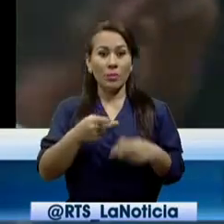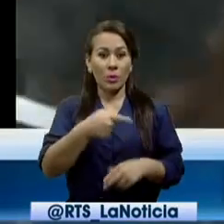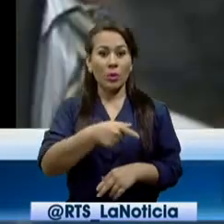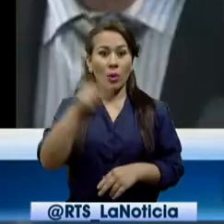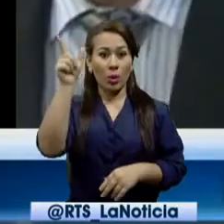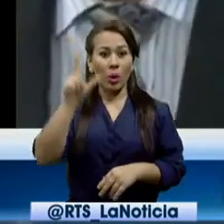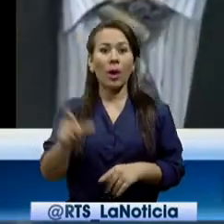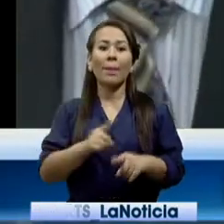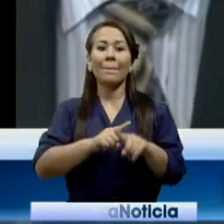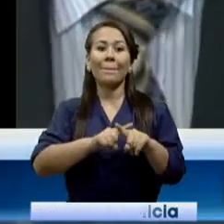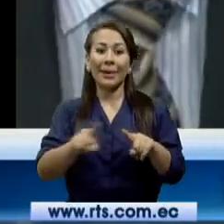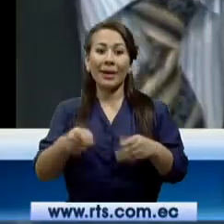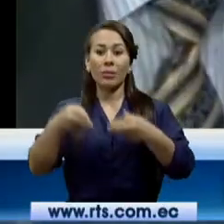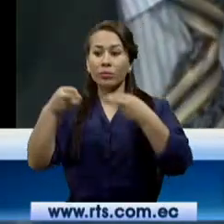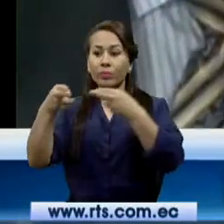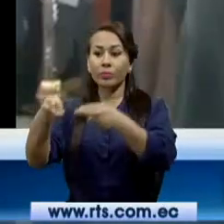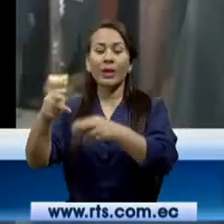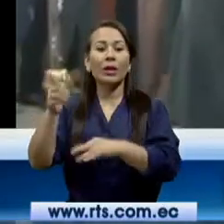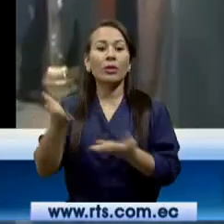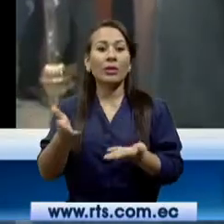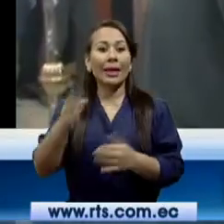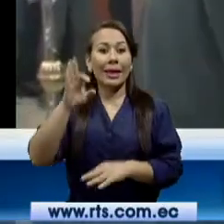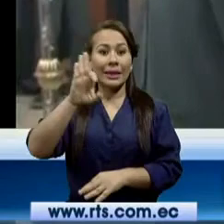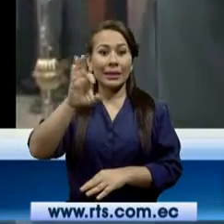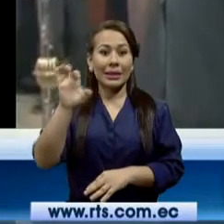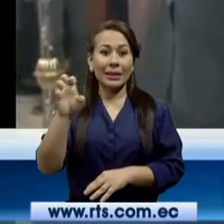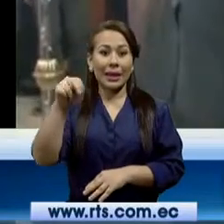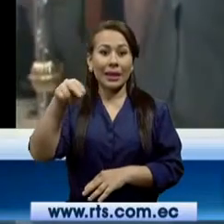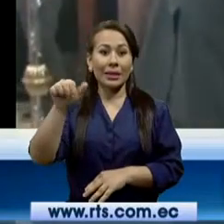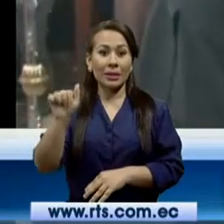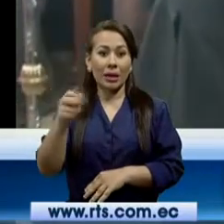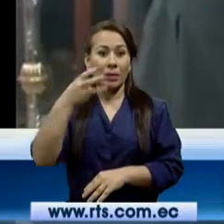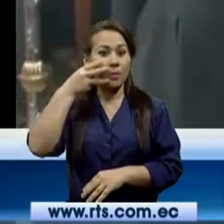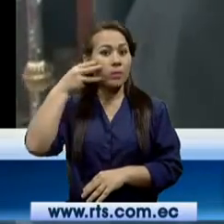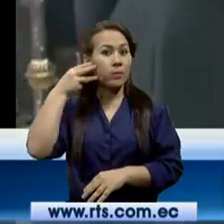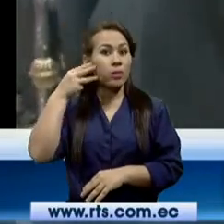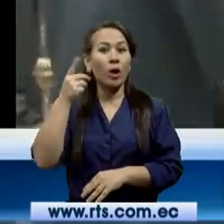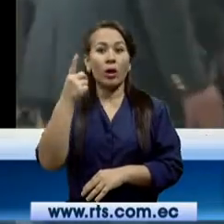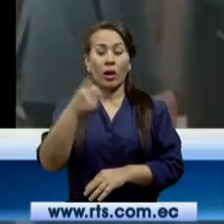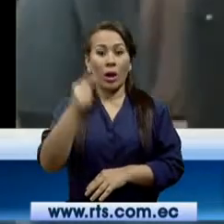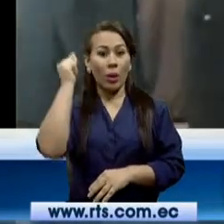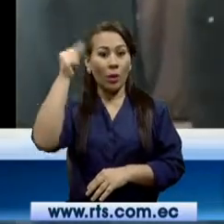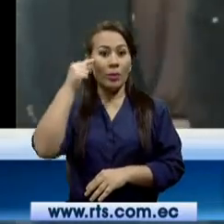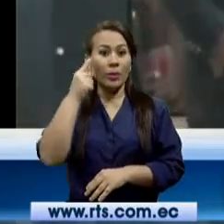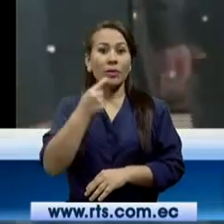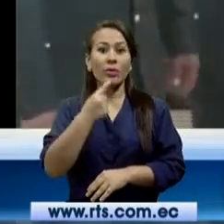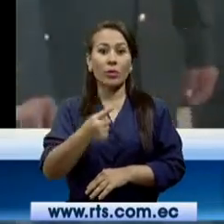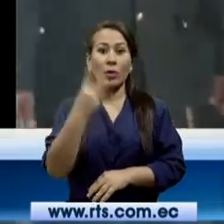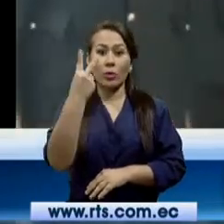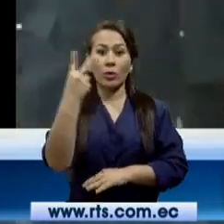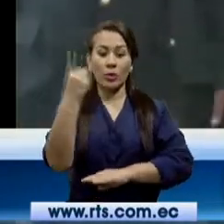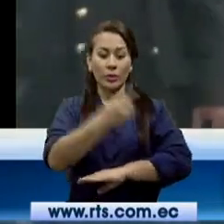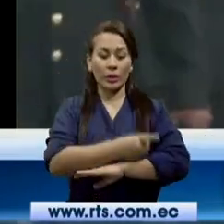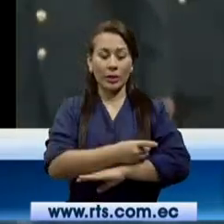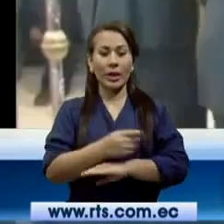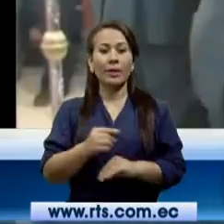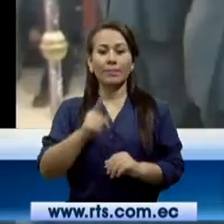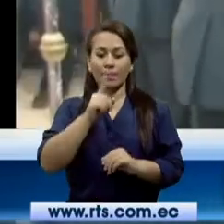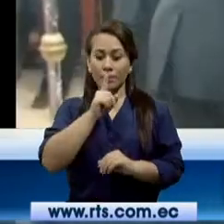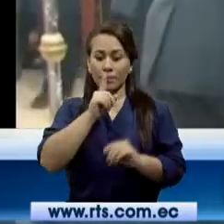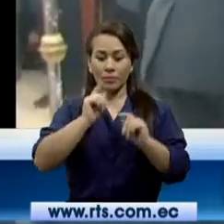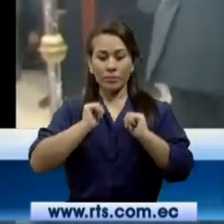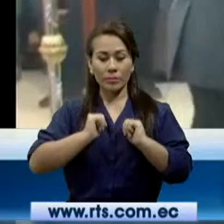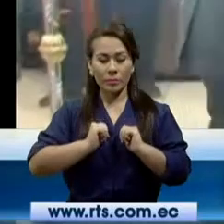Sus restos serán velados en el Tena. Por parte del gobierno nacional se decretó dos días de luto por los 22 militares fallecidos.